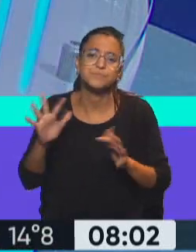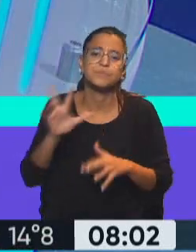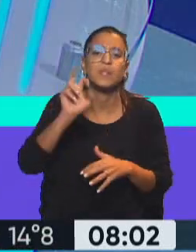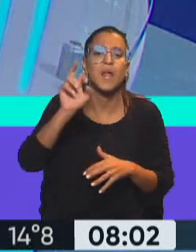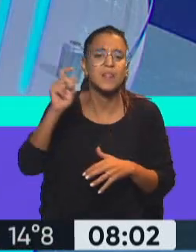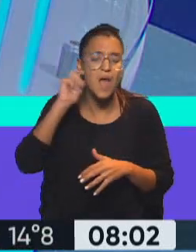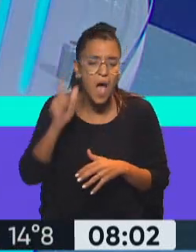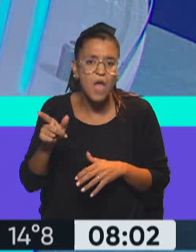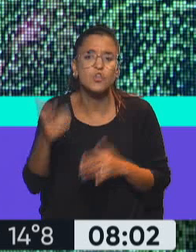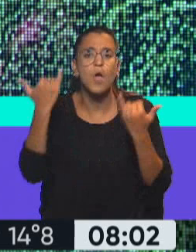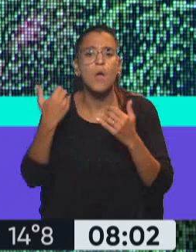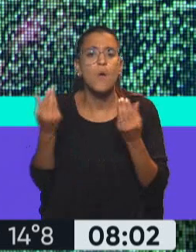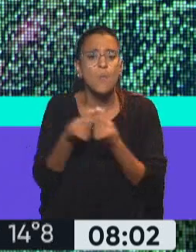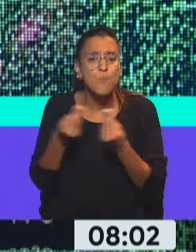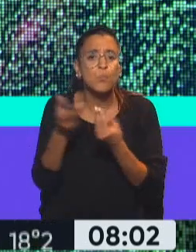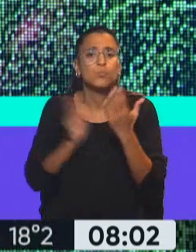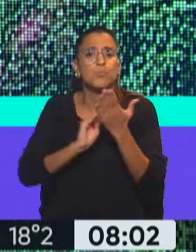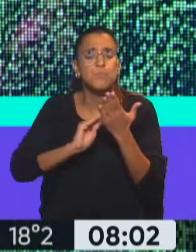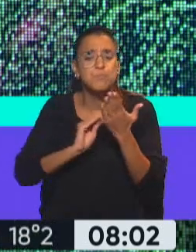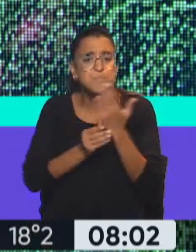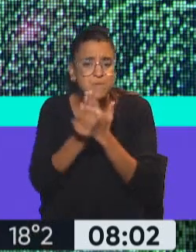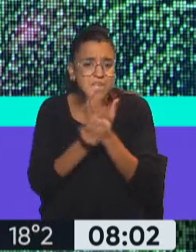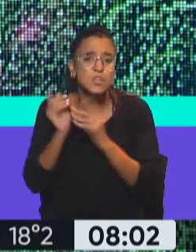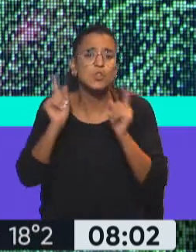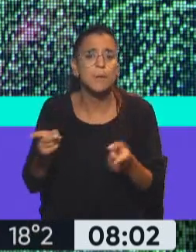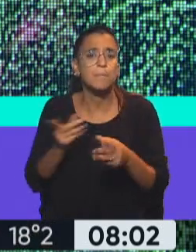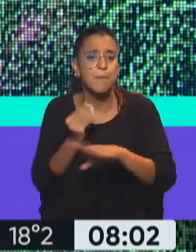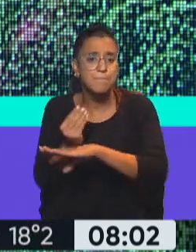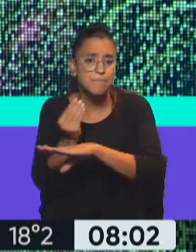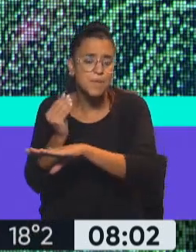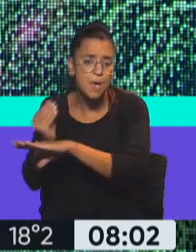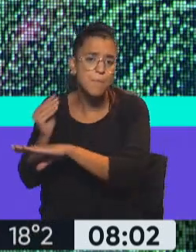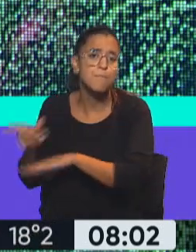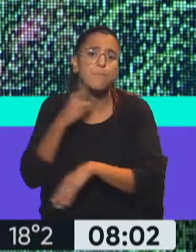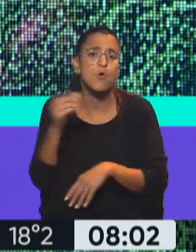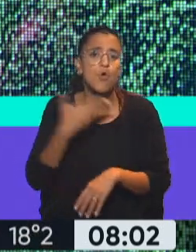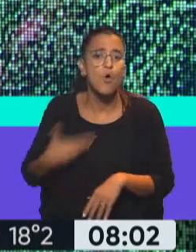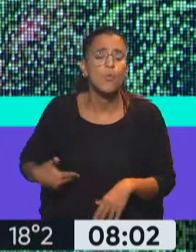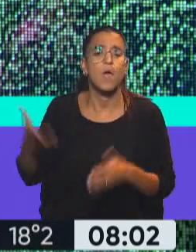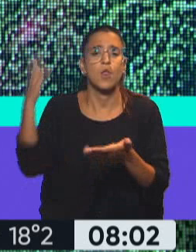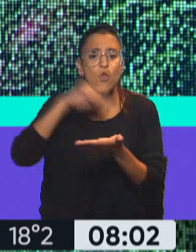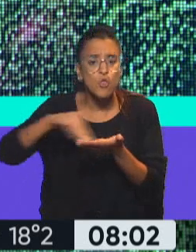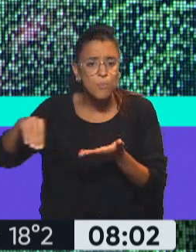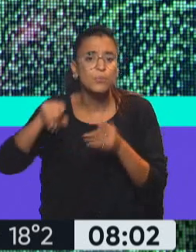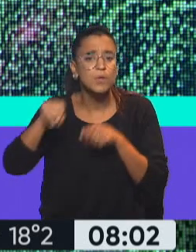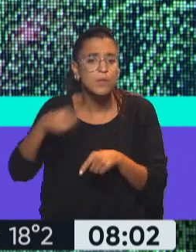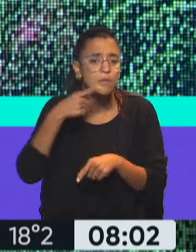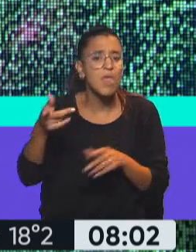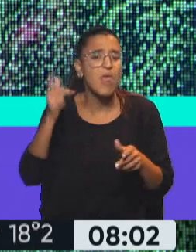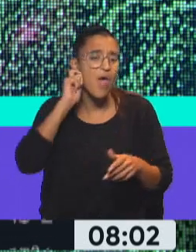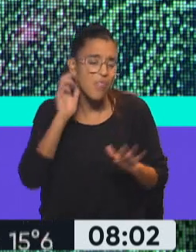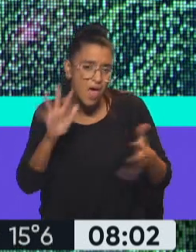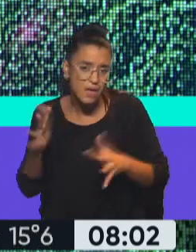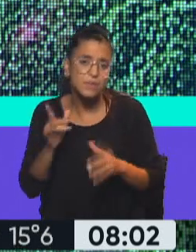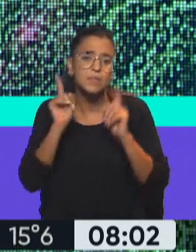30 años. Hay muchos ministros y también miembros importantes del gobierno, diputados que tienen esa edad.